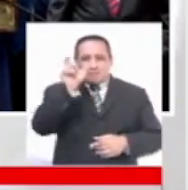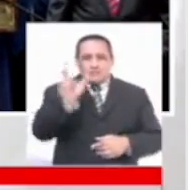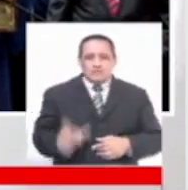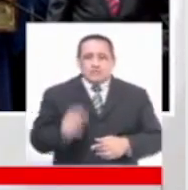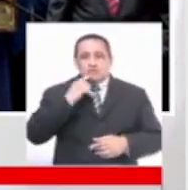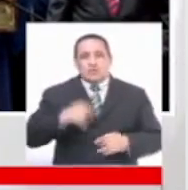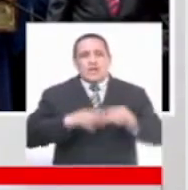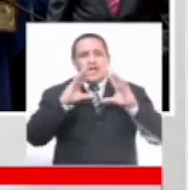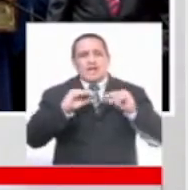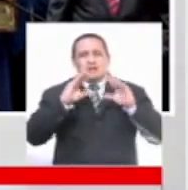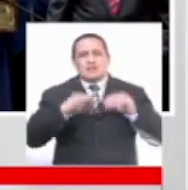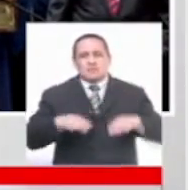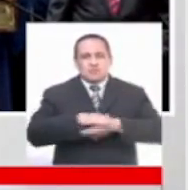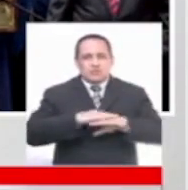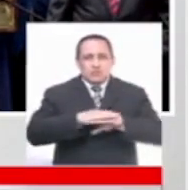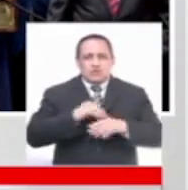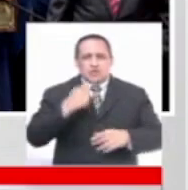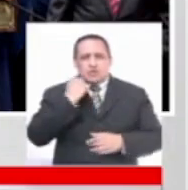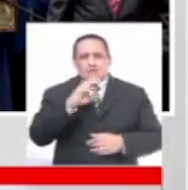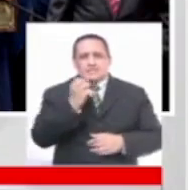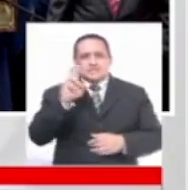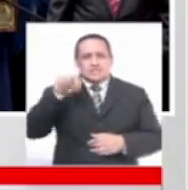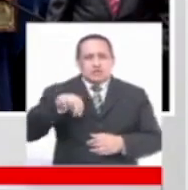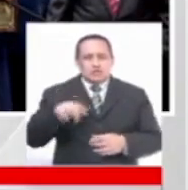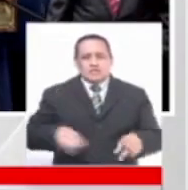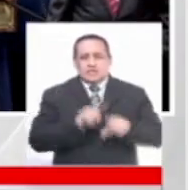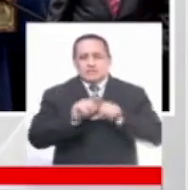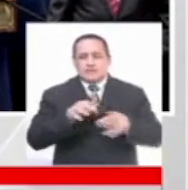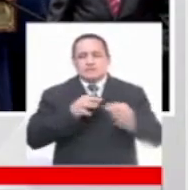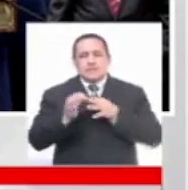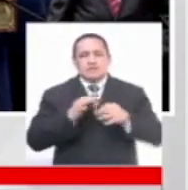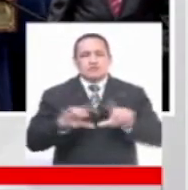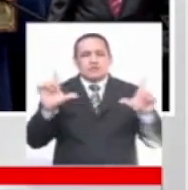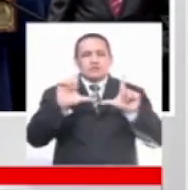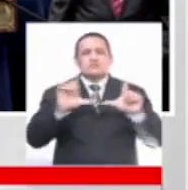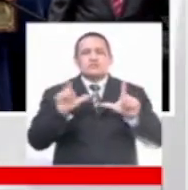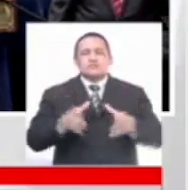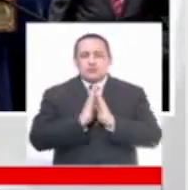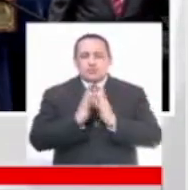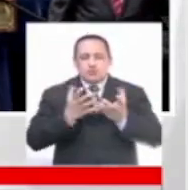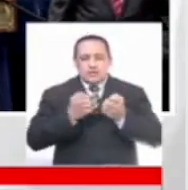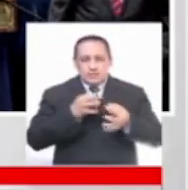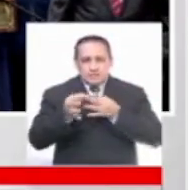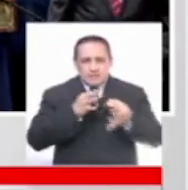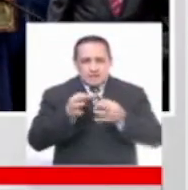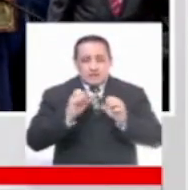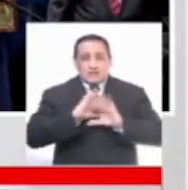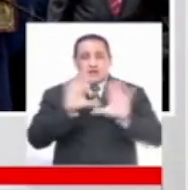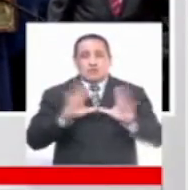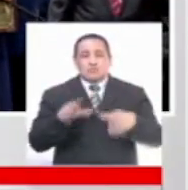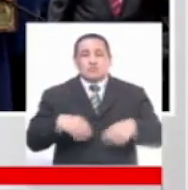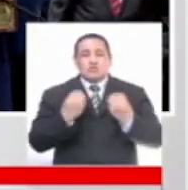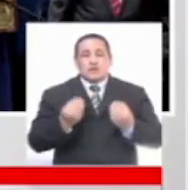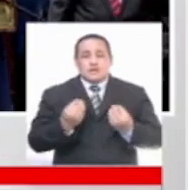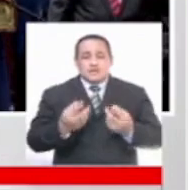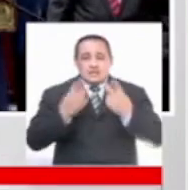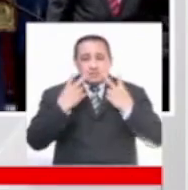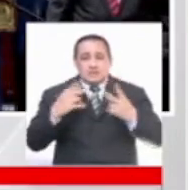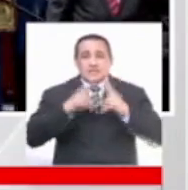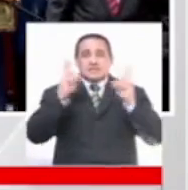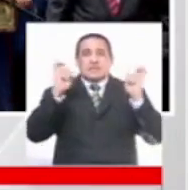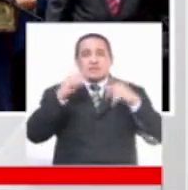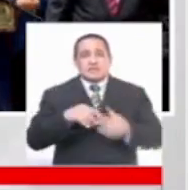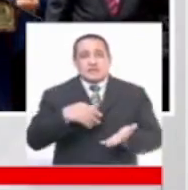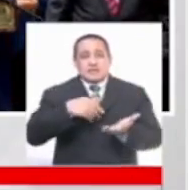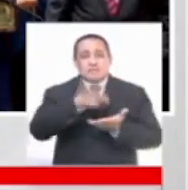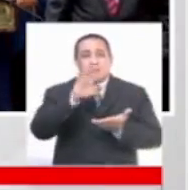y habla de un plan de Vladimir Cerrón y menciona un medio de comunicación Por favor quisiera que nos aclare esto porque la teoría de la